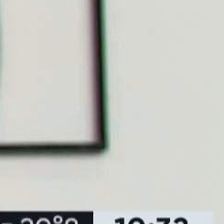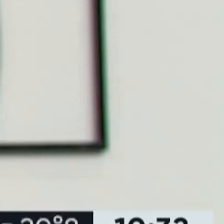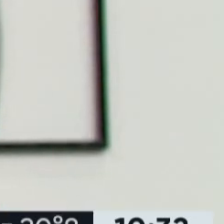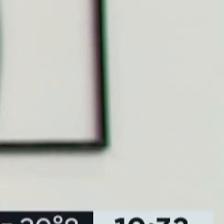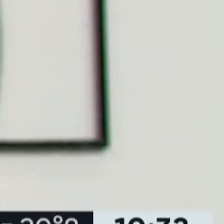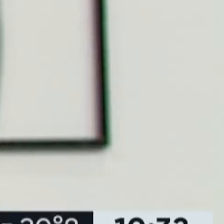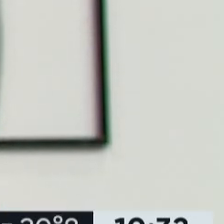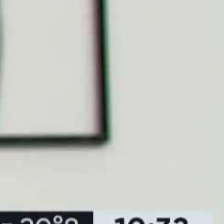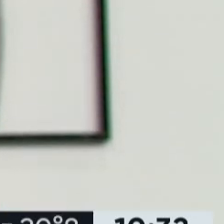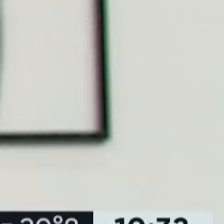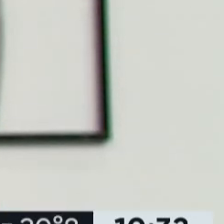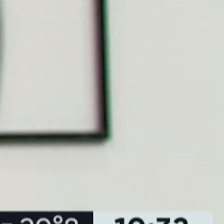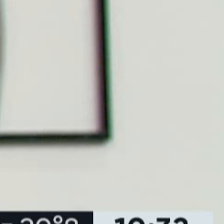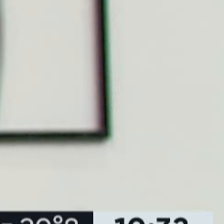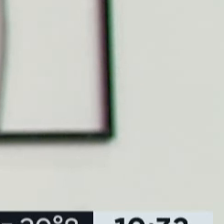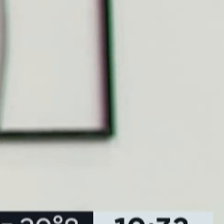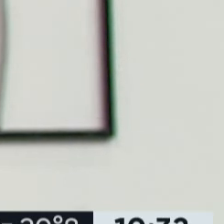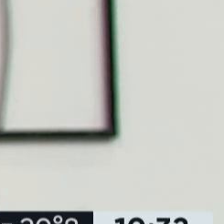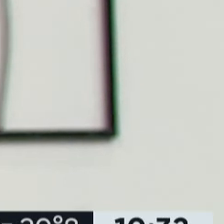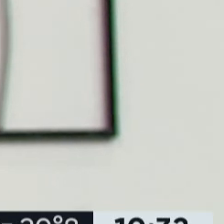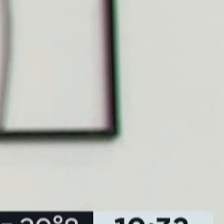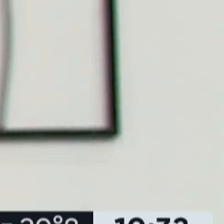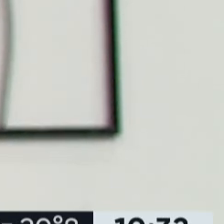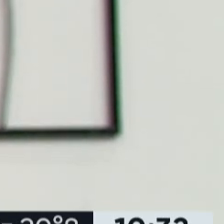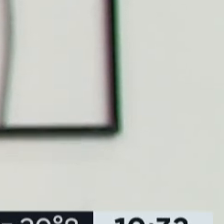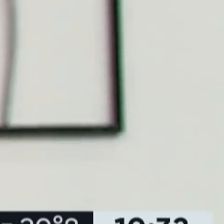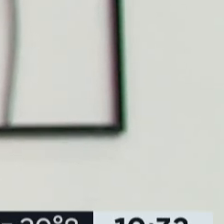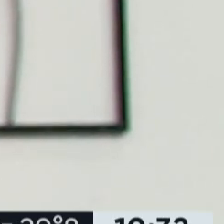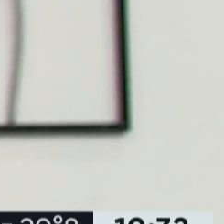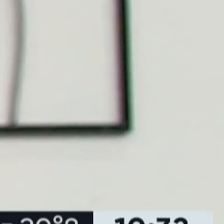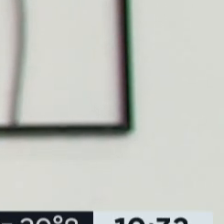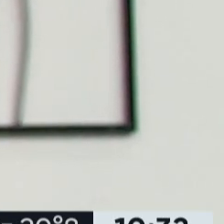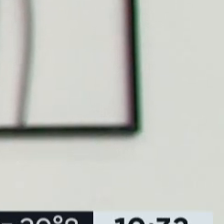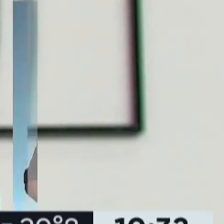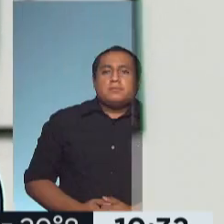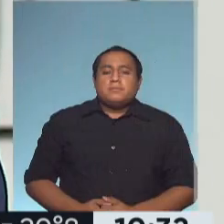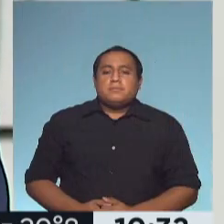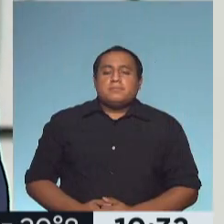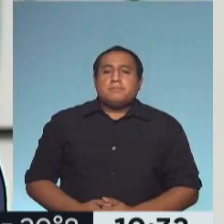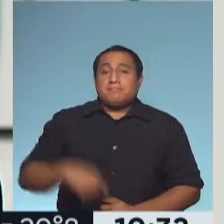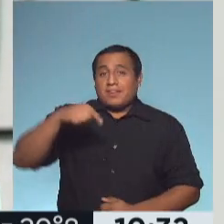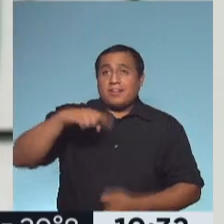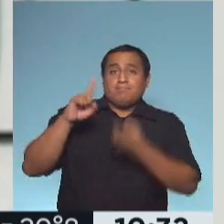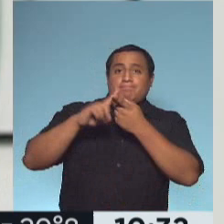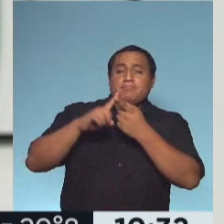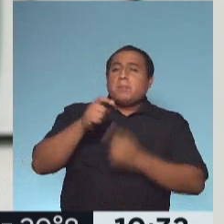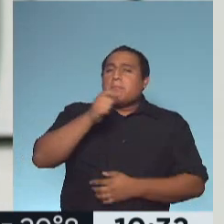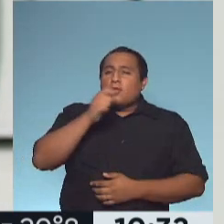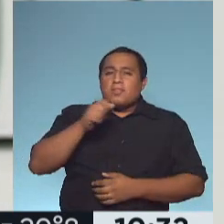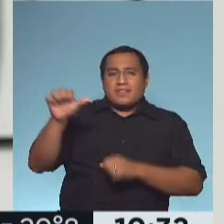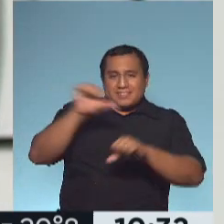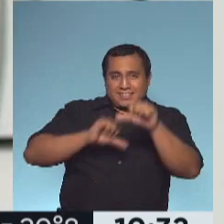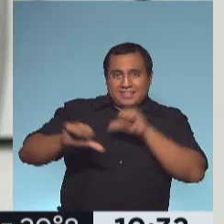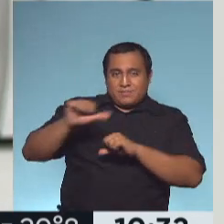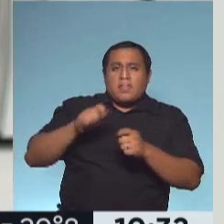a ustedes que hay que hacerlo, pero también de cuidarnos. Estamos en comunicación directa con una periodista, Nora Bar, periodista científica